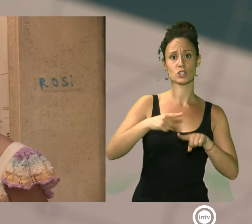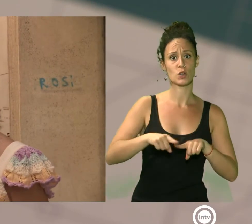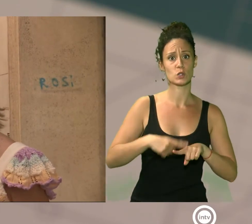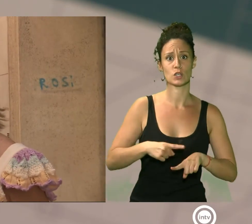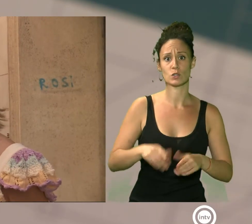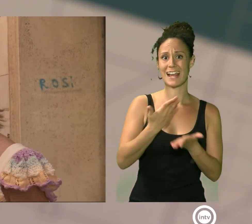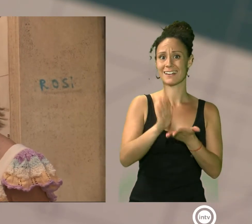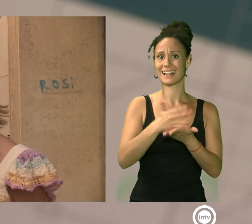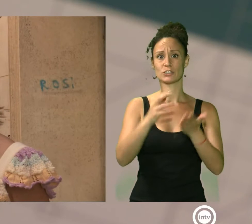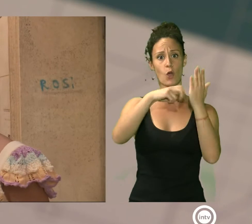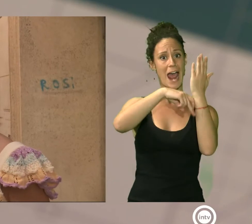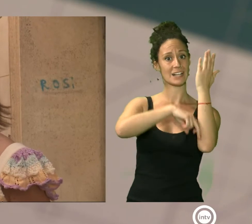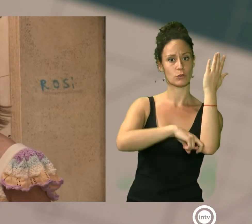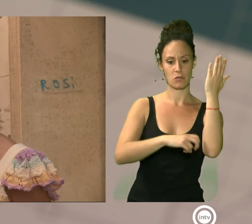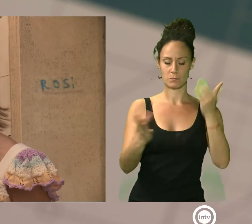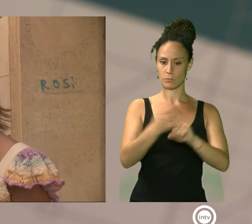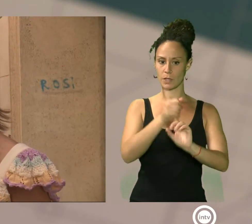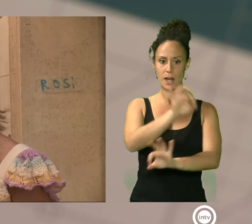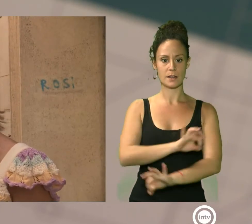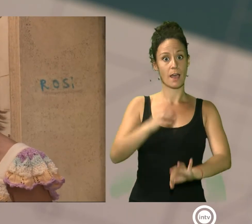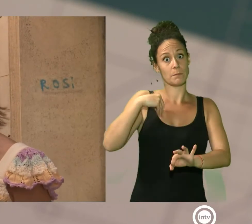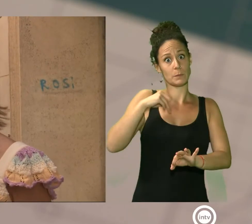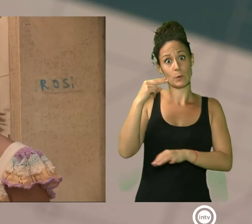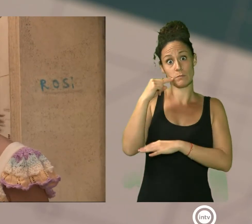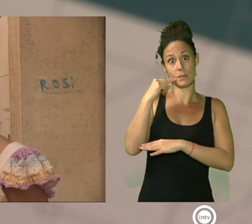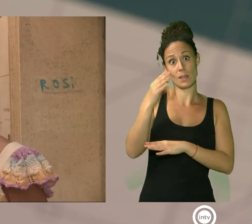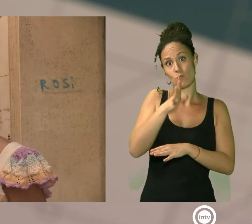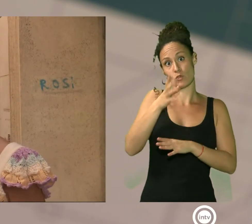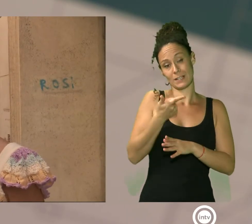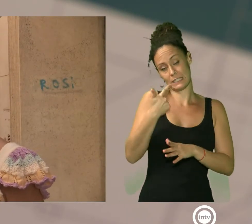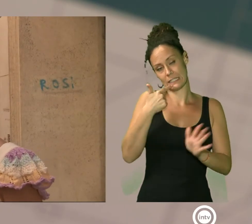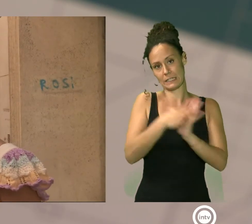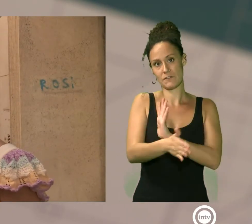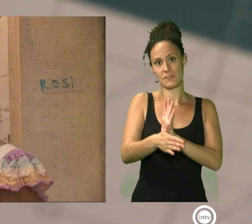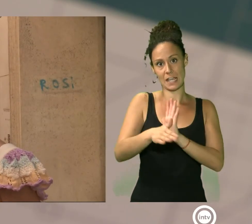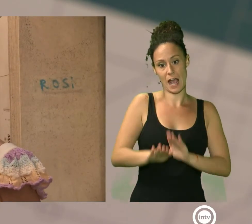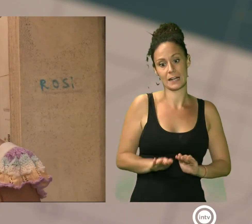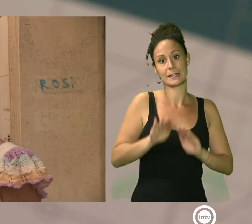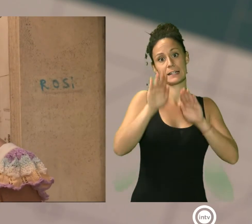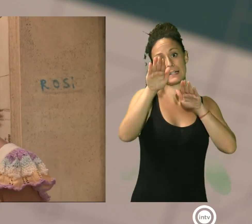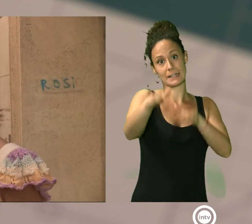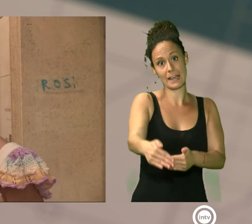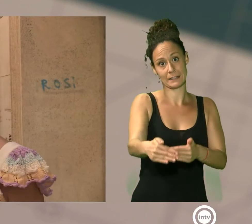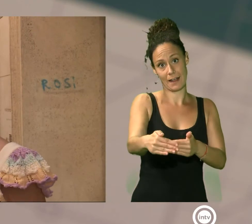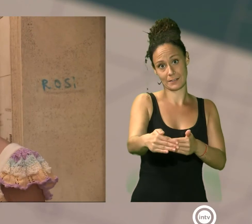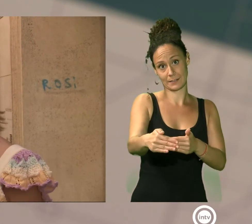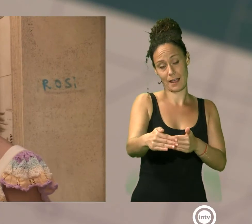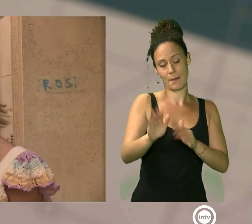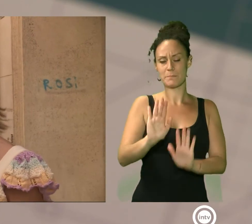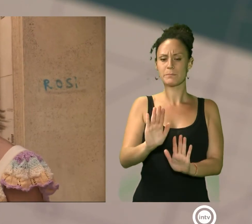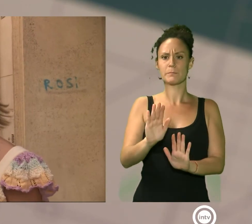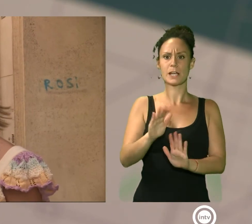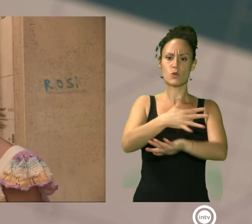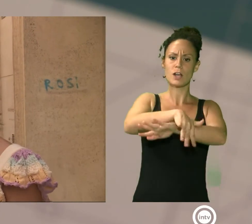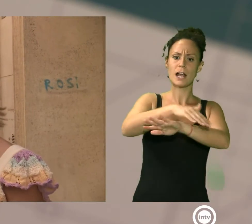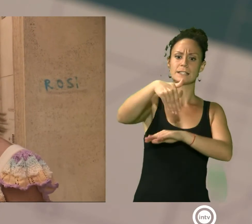teníamos inicialmente y que nos pudiera retrasar la obra, y bueno, pues va todo según lo previsto avanzando por calle Mariana,